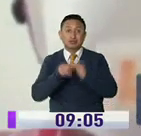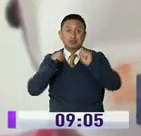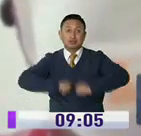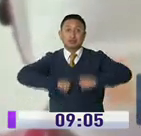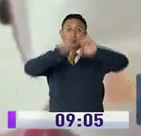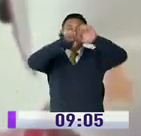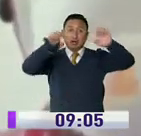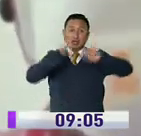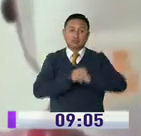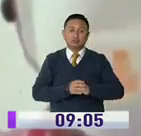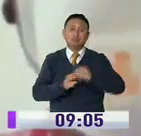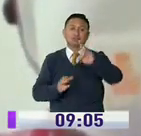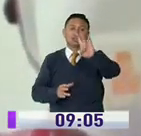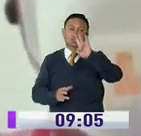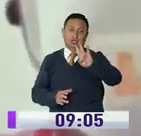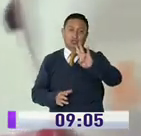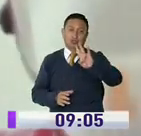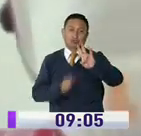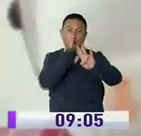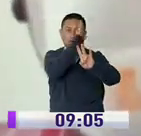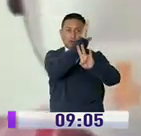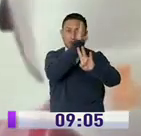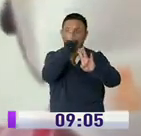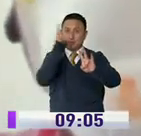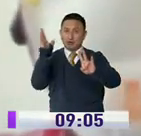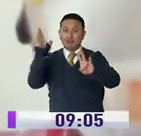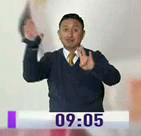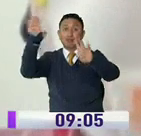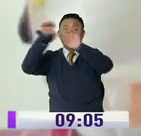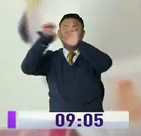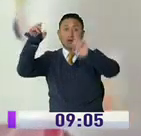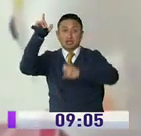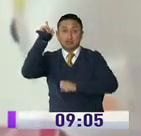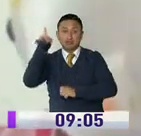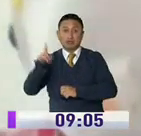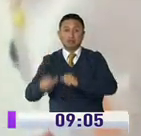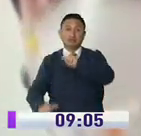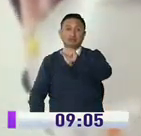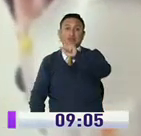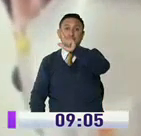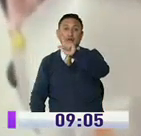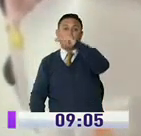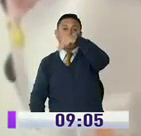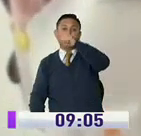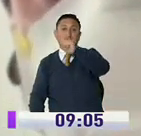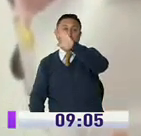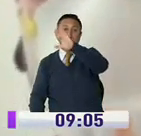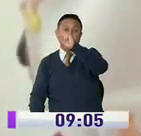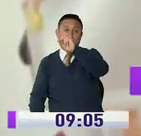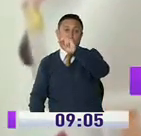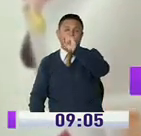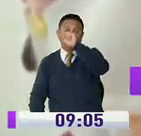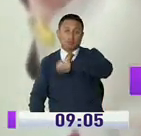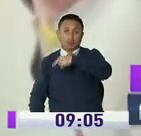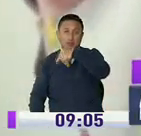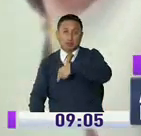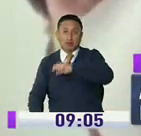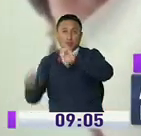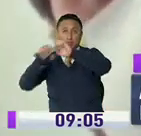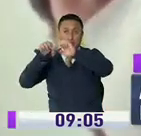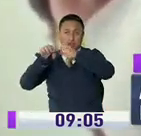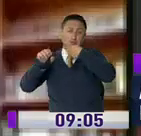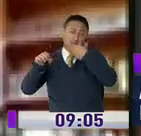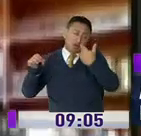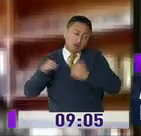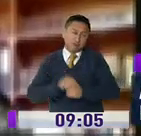cotizaciones por parte de siete oferentes, entre ellas esta empresa Alman Top. Se concluye efectivamente que esta es la empresa más